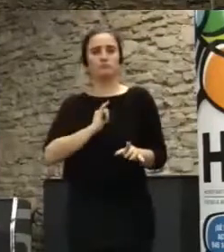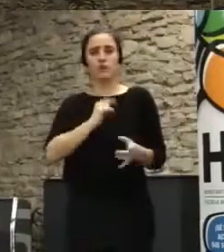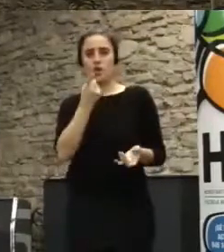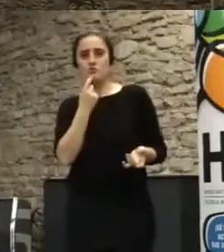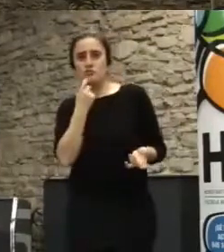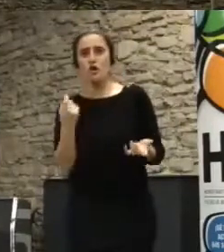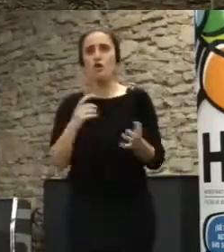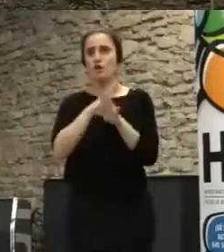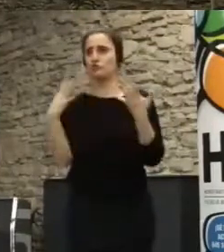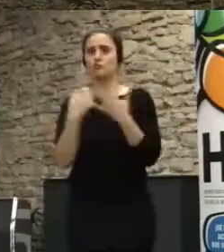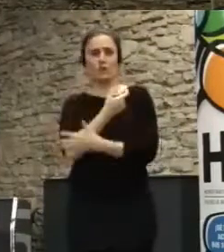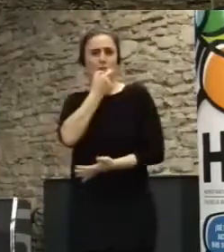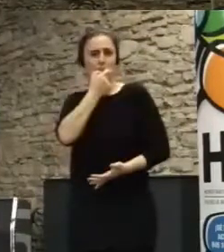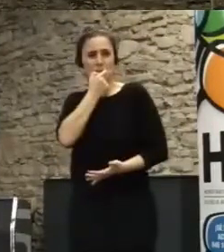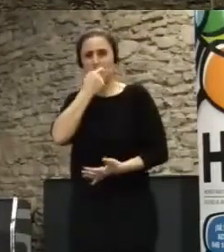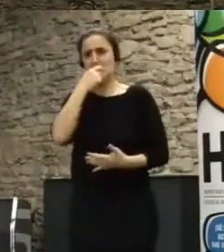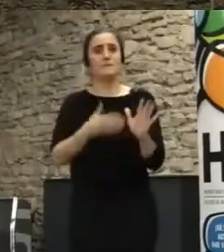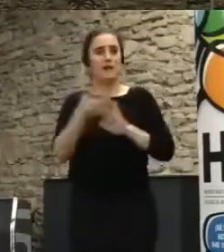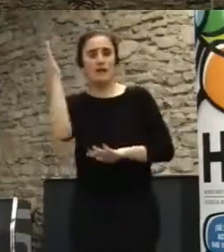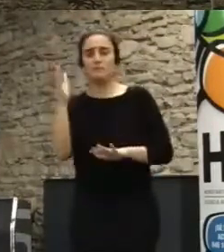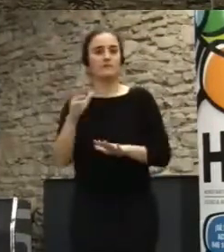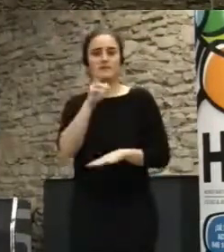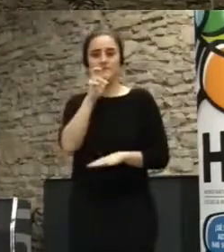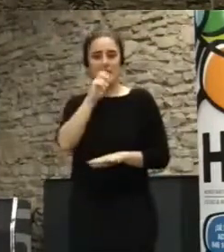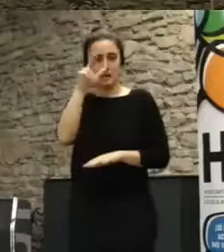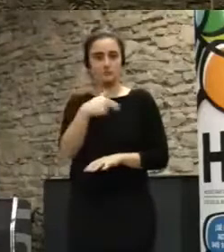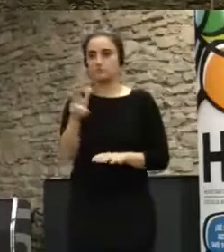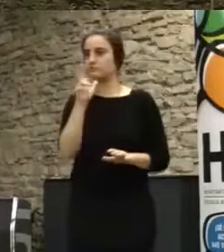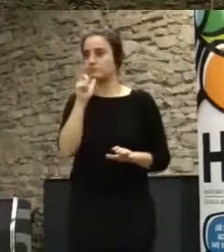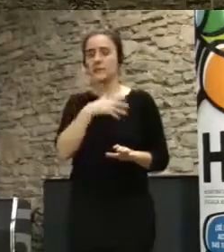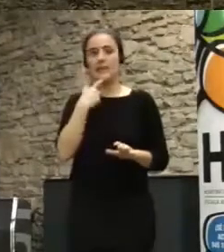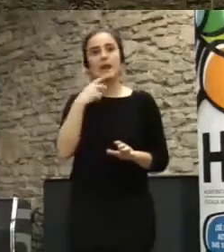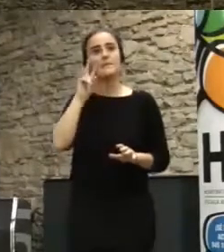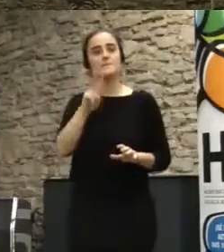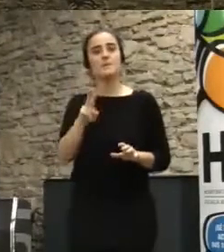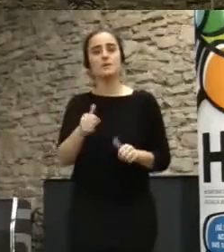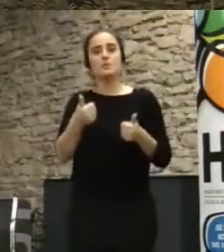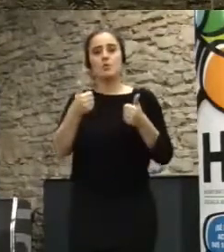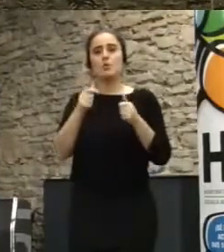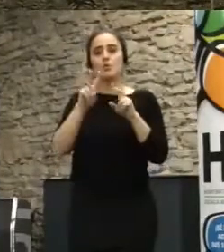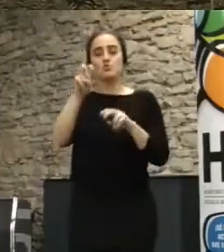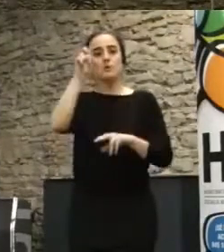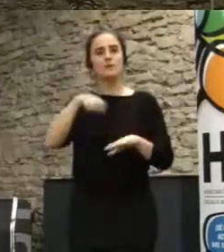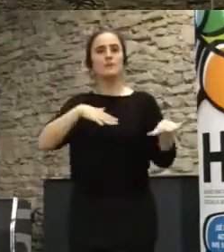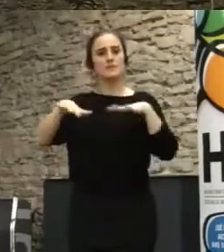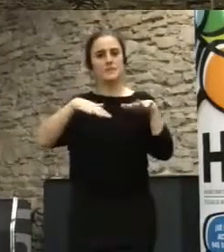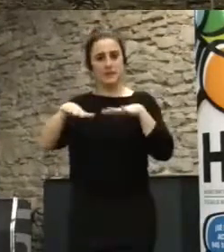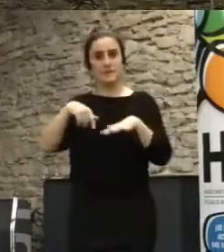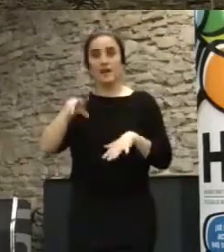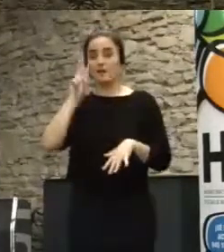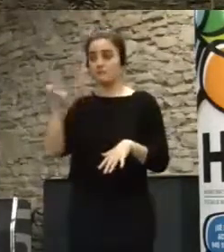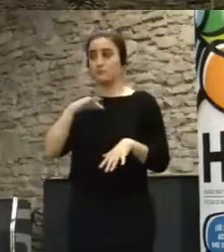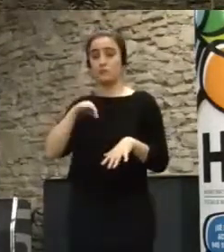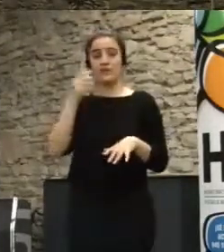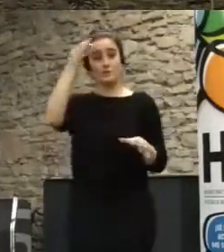silbó, y bueno, les fue muy mal, Entonces, un poco, ahí se ve una nueva dinámica de interacción. Estos son los grafos de